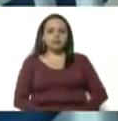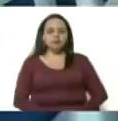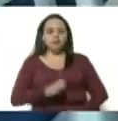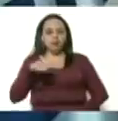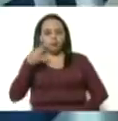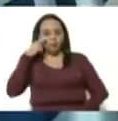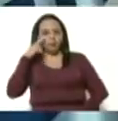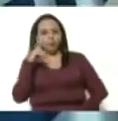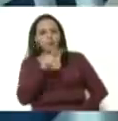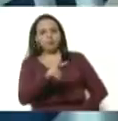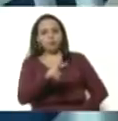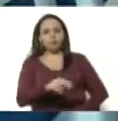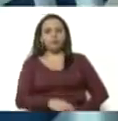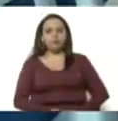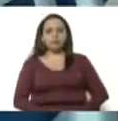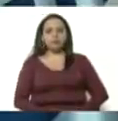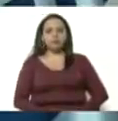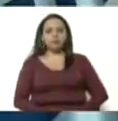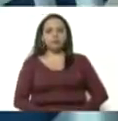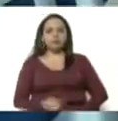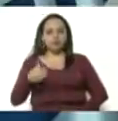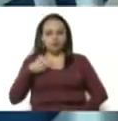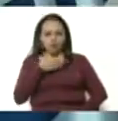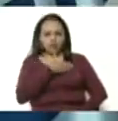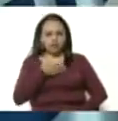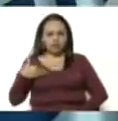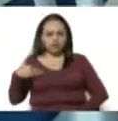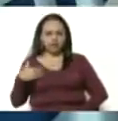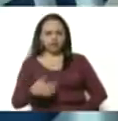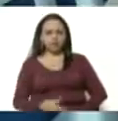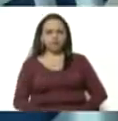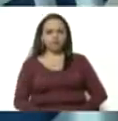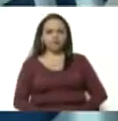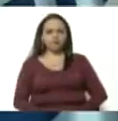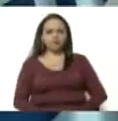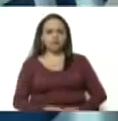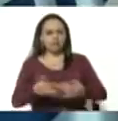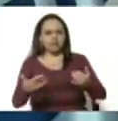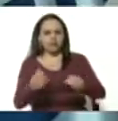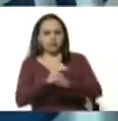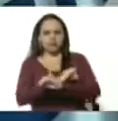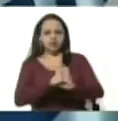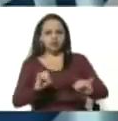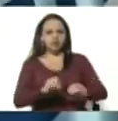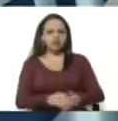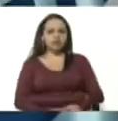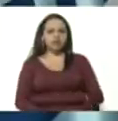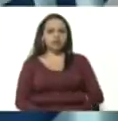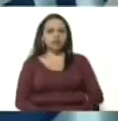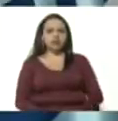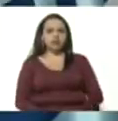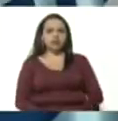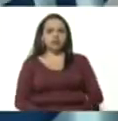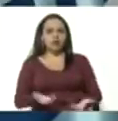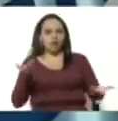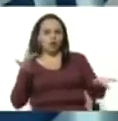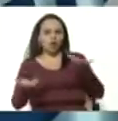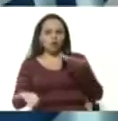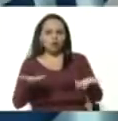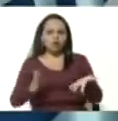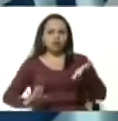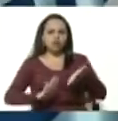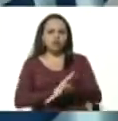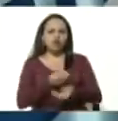observar y yo quería hacer una especie ya para terminar de mapa comparativo de lo que ha